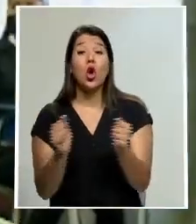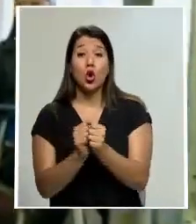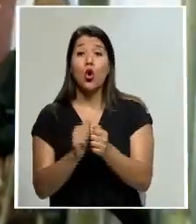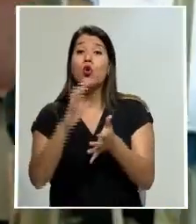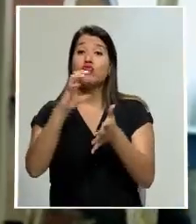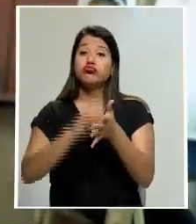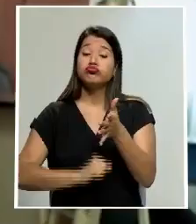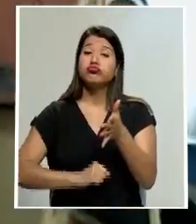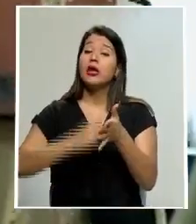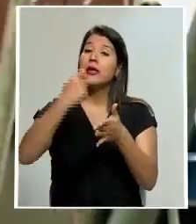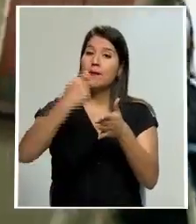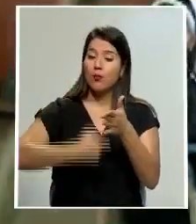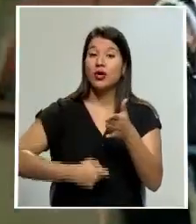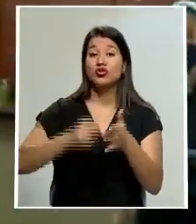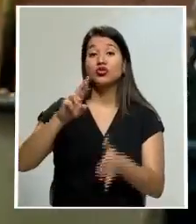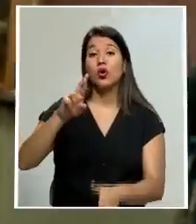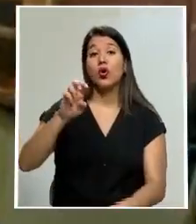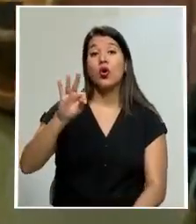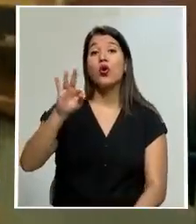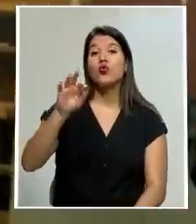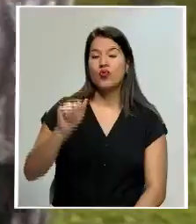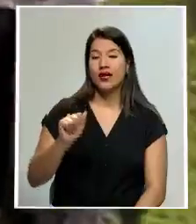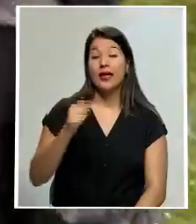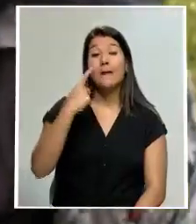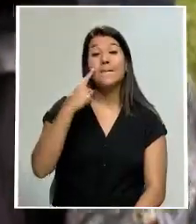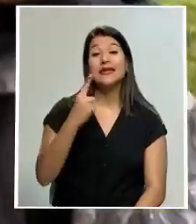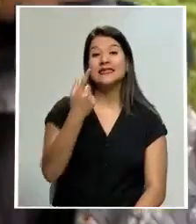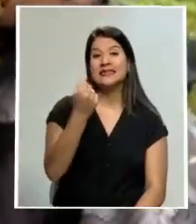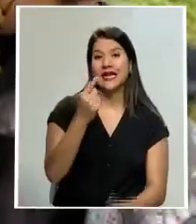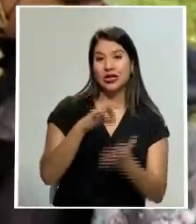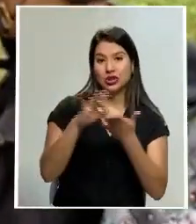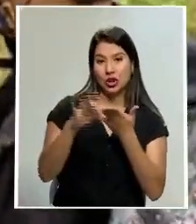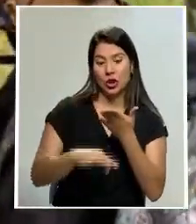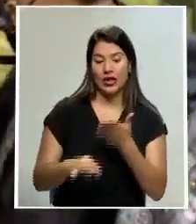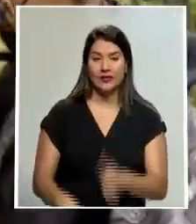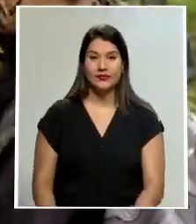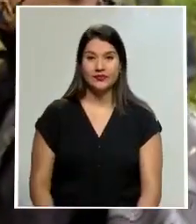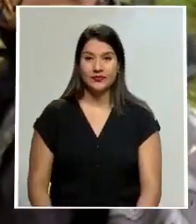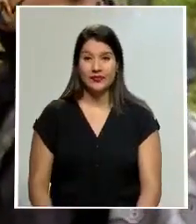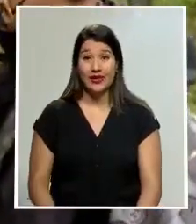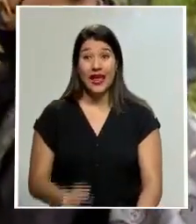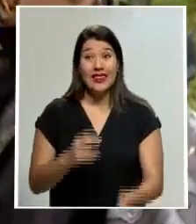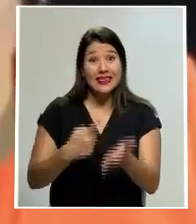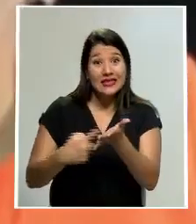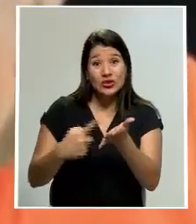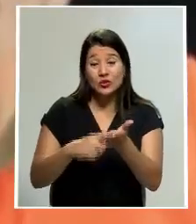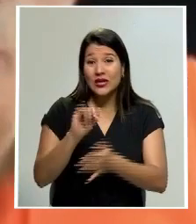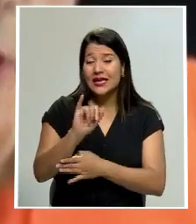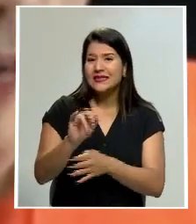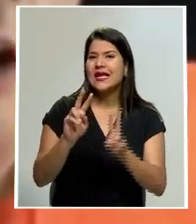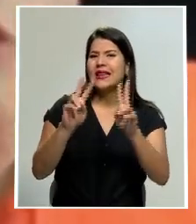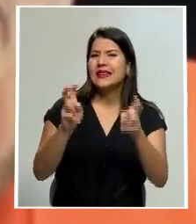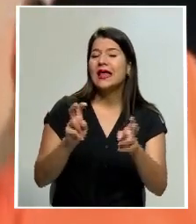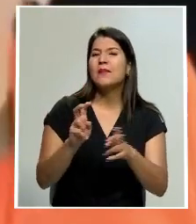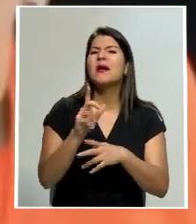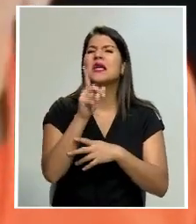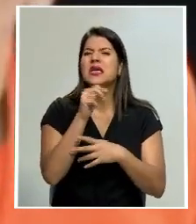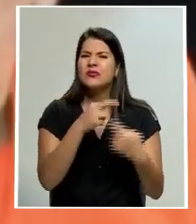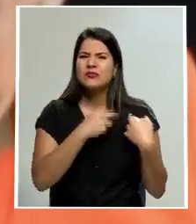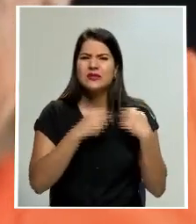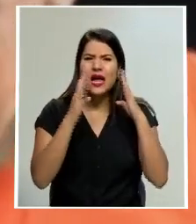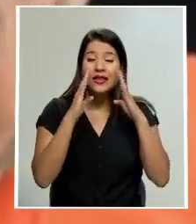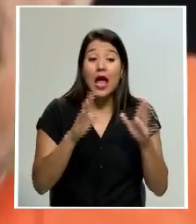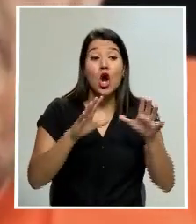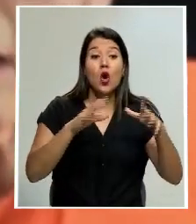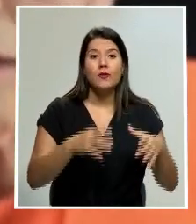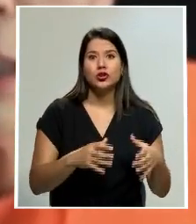eliminar la exoneración del impuesto de la renta al salario escolar. La discusión de este tema se da en la Comisión de Asuntos Hacendarios